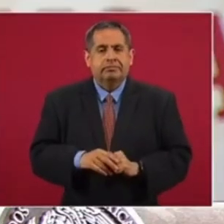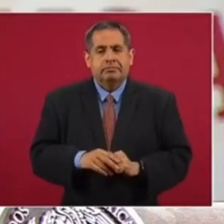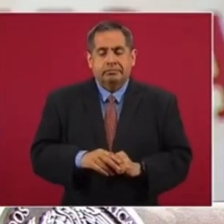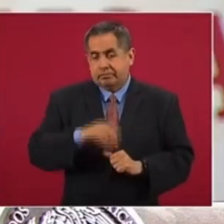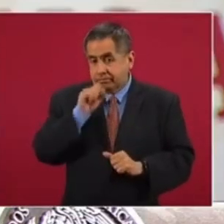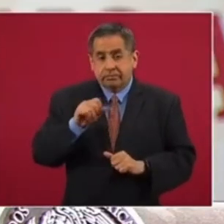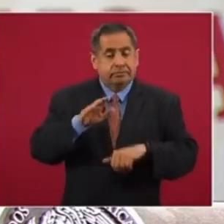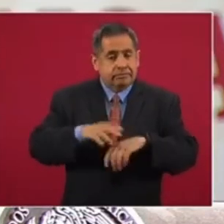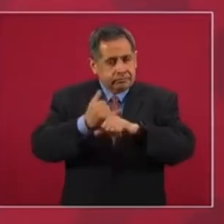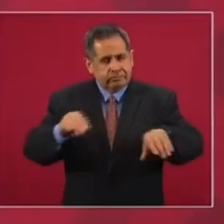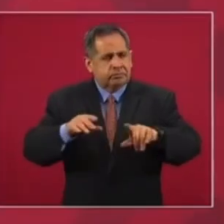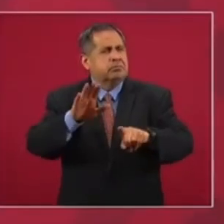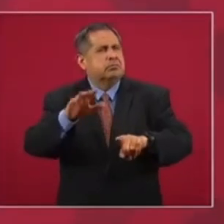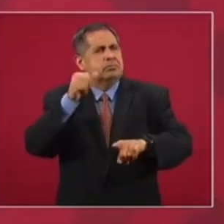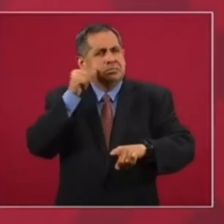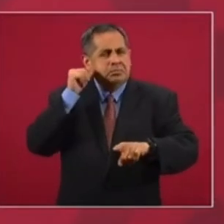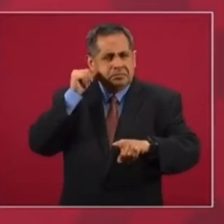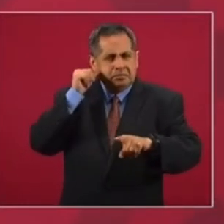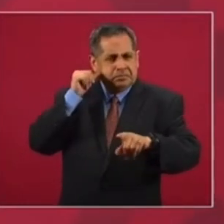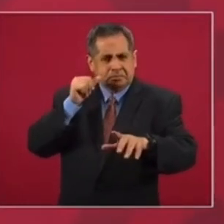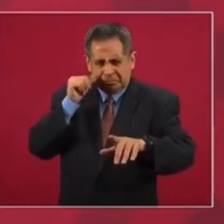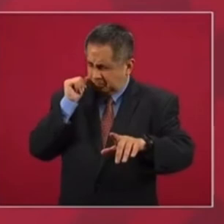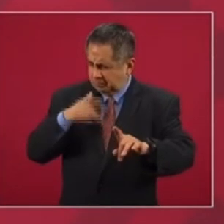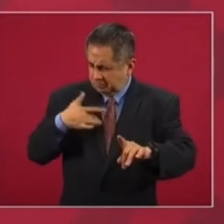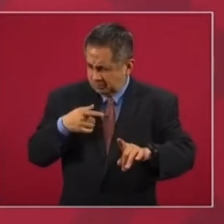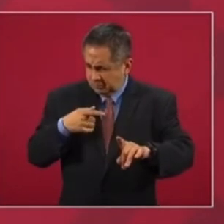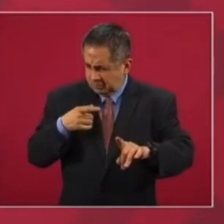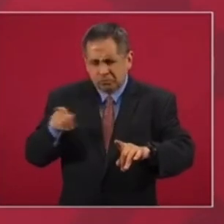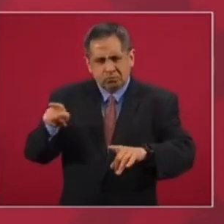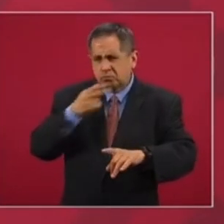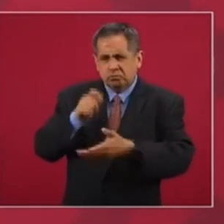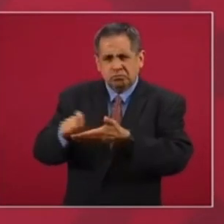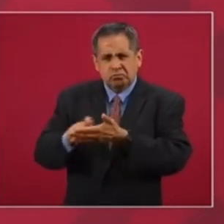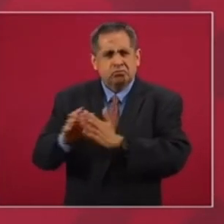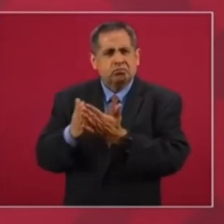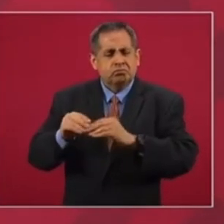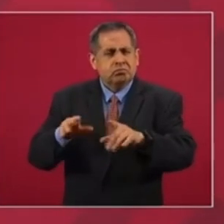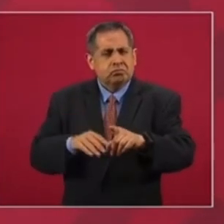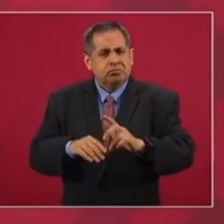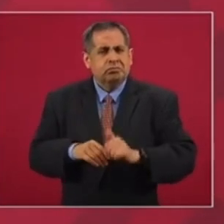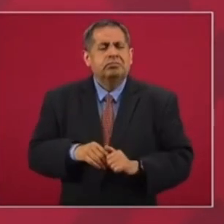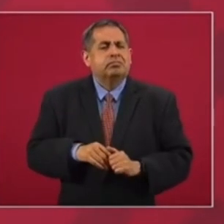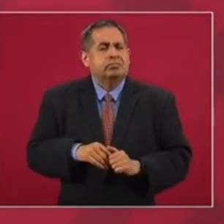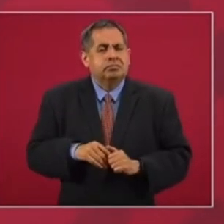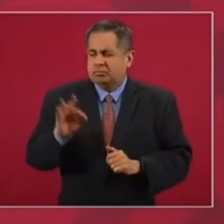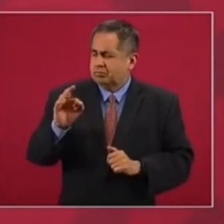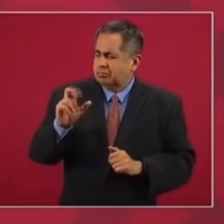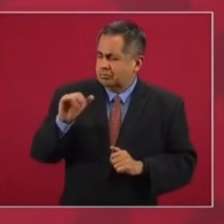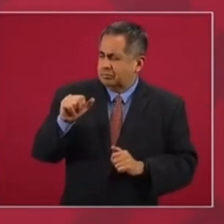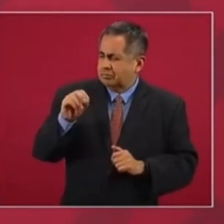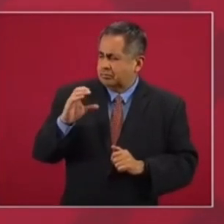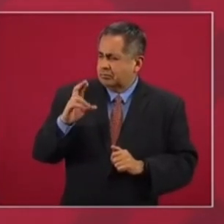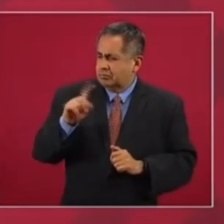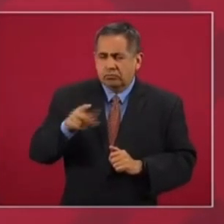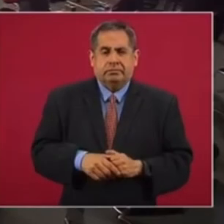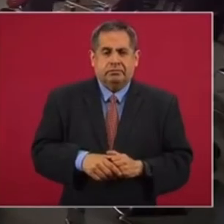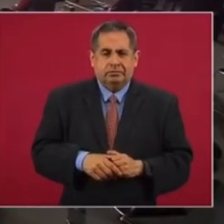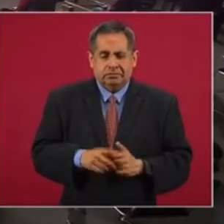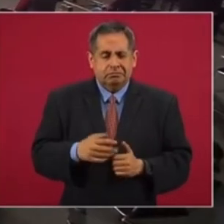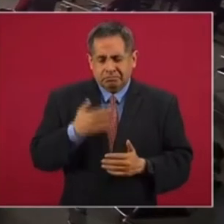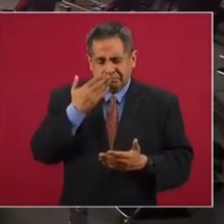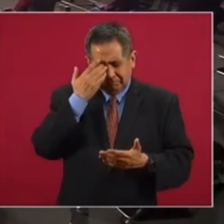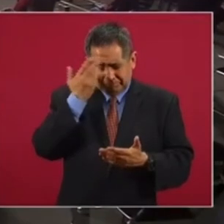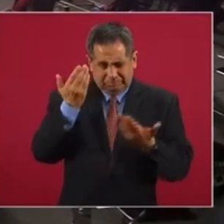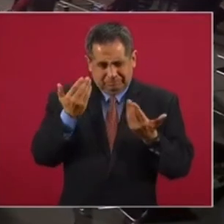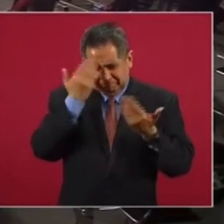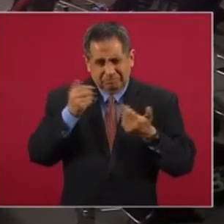está saliendo más información. Ayer, sí, un escritor de un libro, Francisco Cruz, periodista, Yo no sé